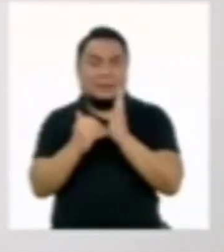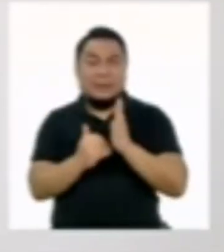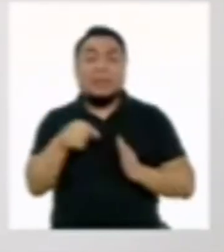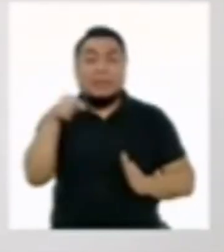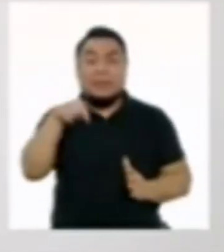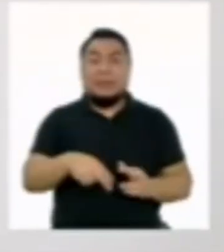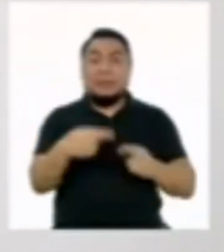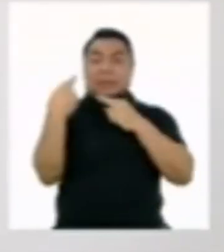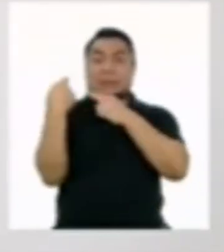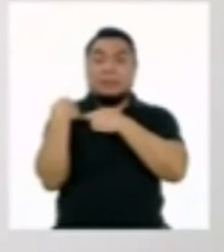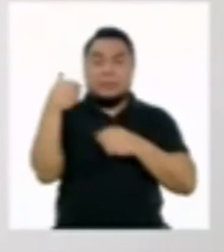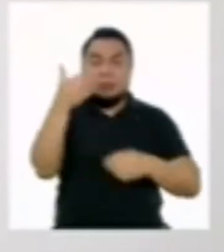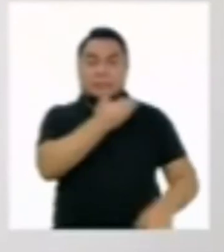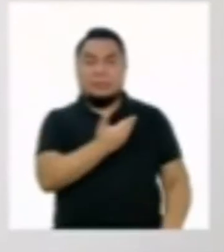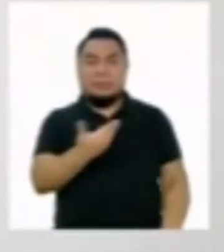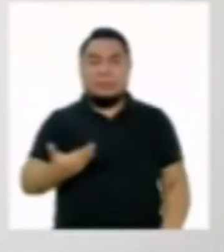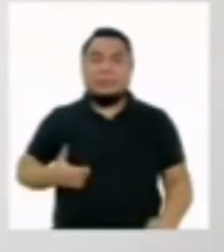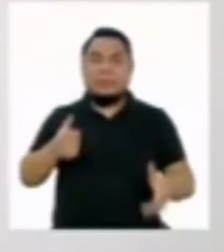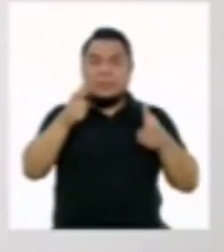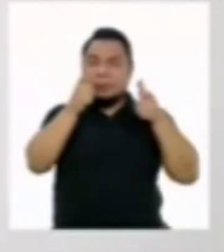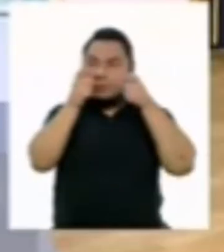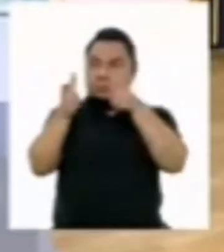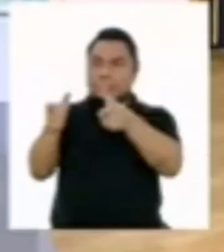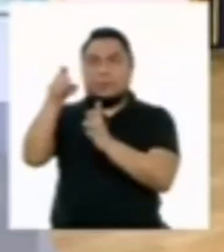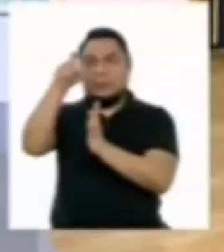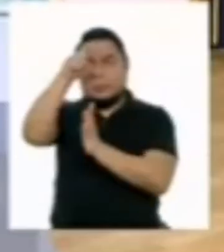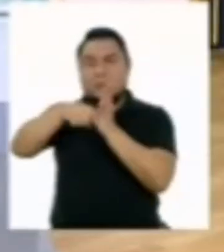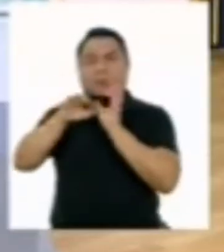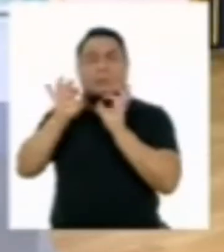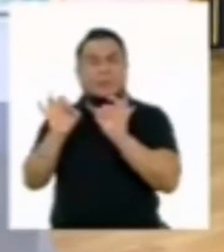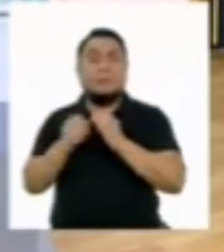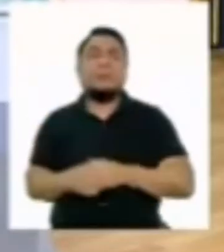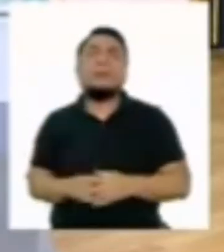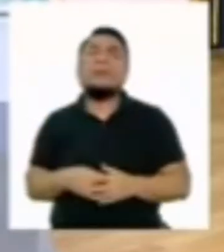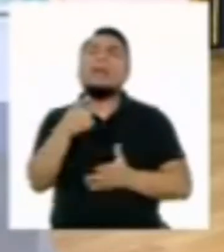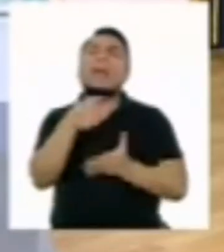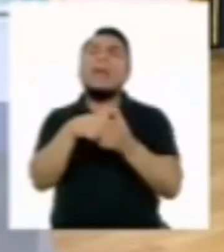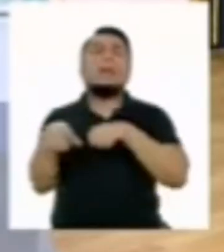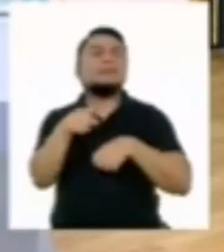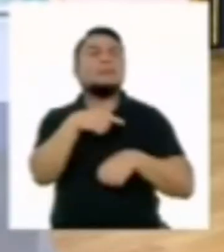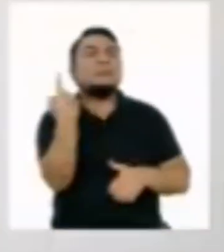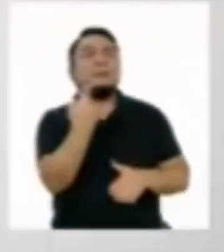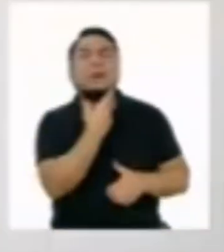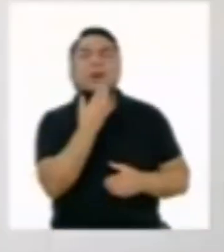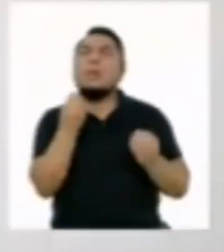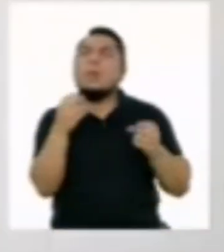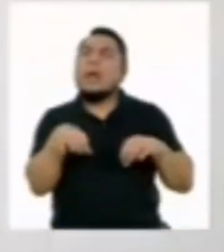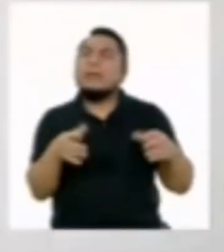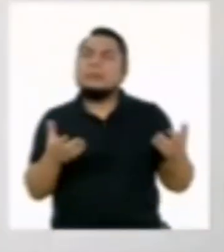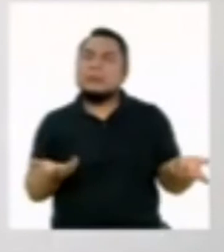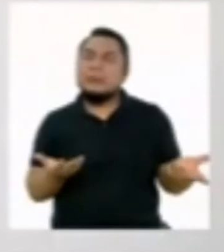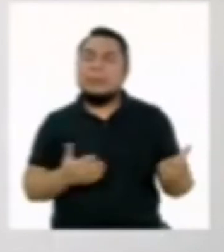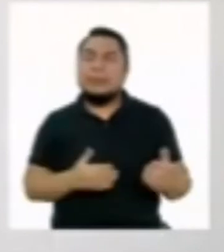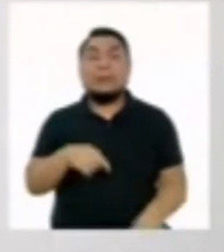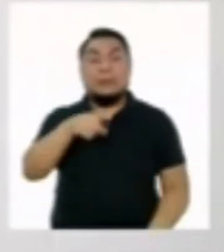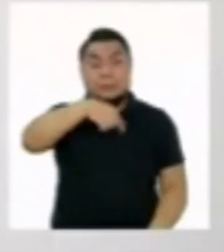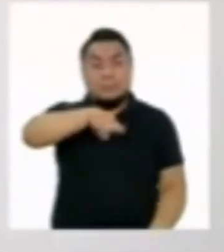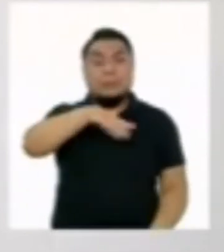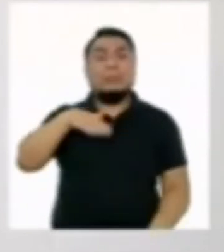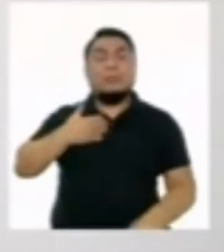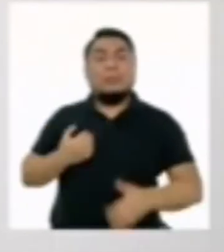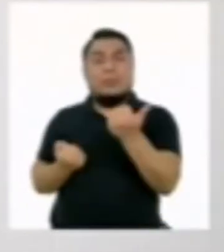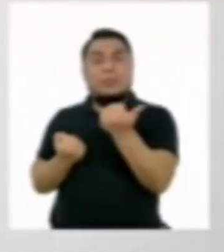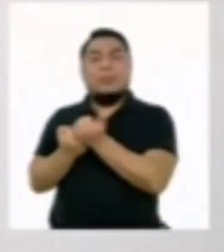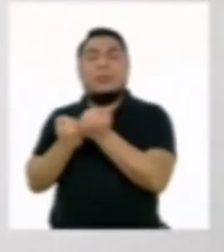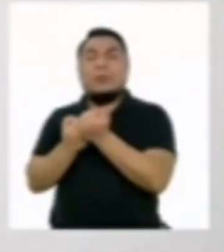como supervisor y regulador de ello. ¿Y qué podemos hacer nosotros? Pues podemos apoyar